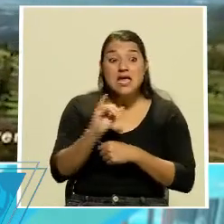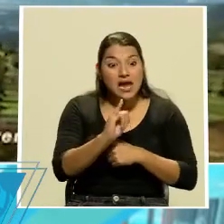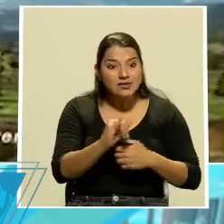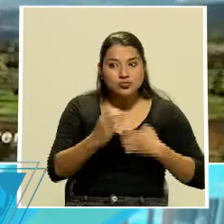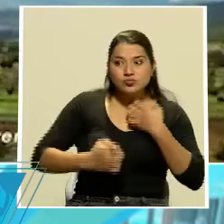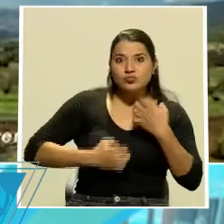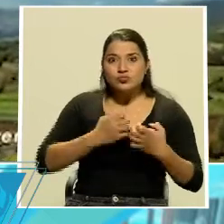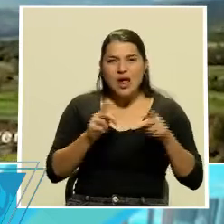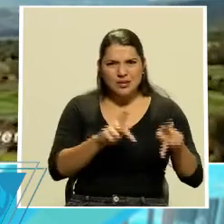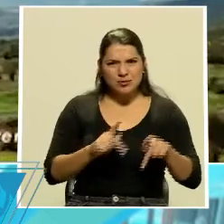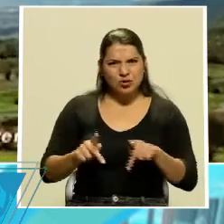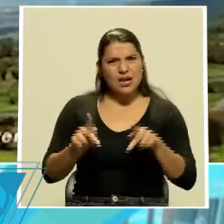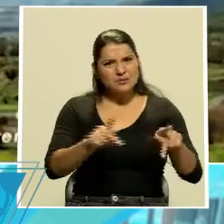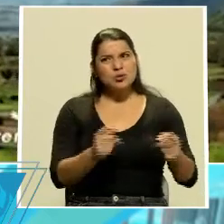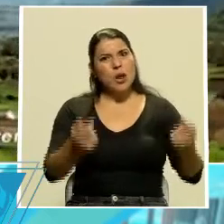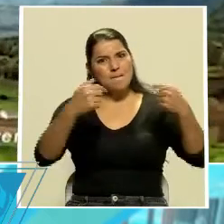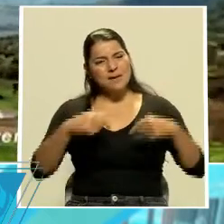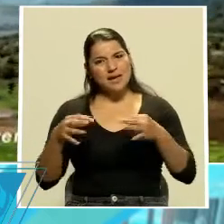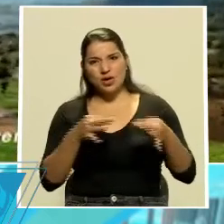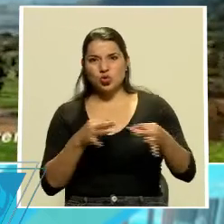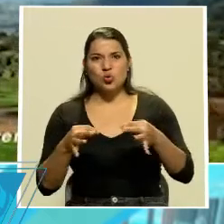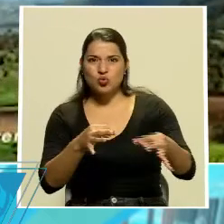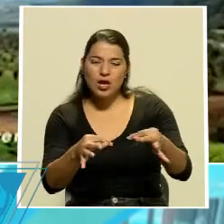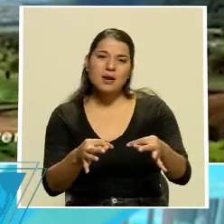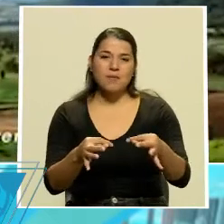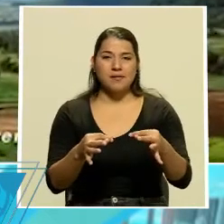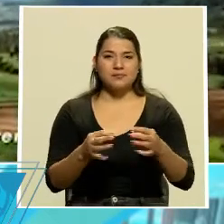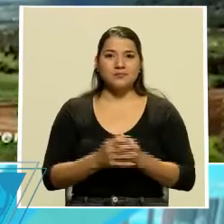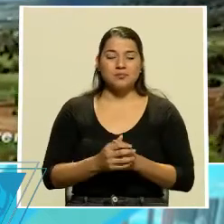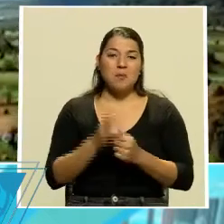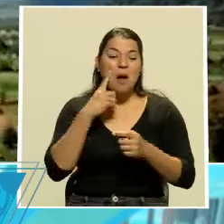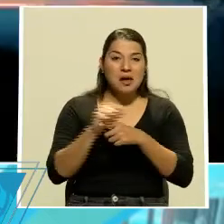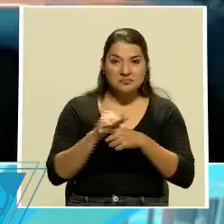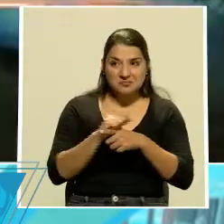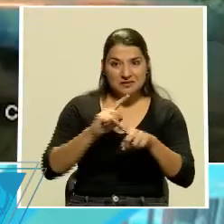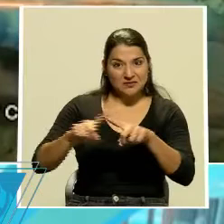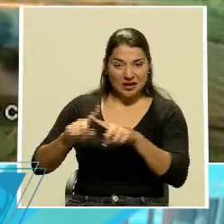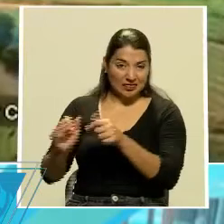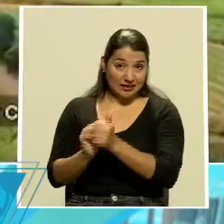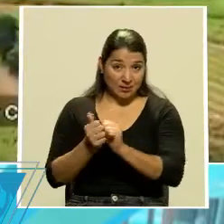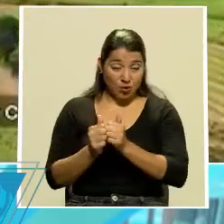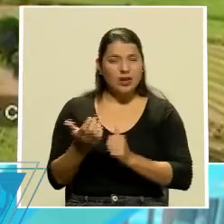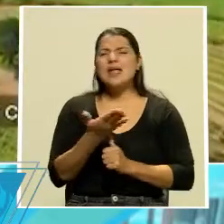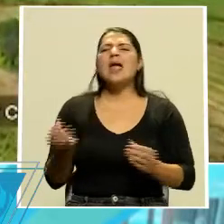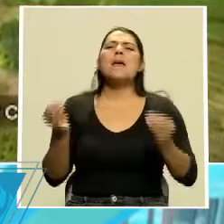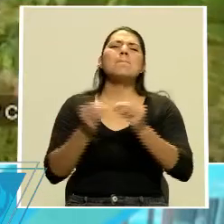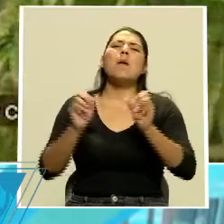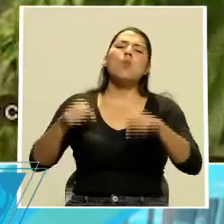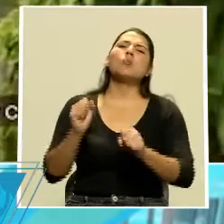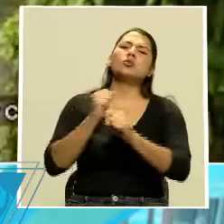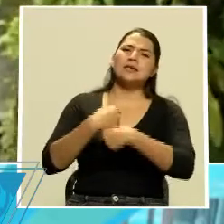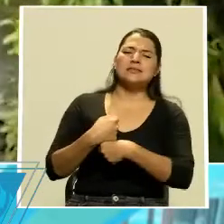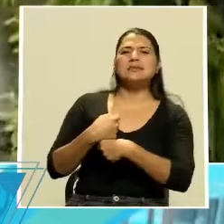gente a venir a Turrialba a entrenarse en diferentes disciplinas. ¿Qué más podemos hacer? Bueno, podemos hacer tuin,